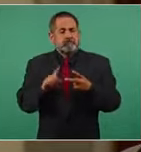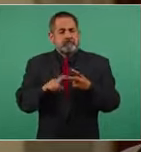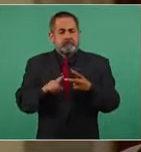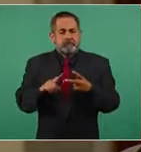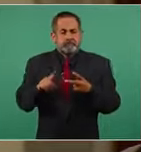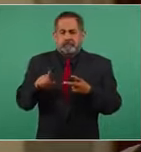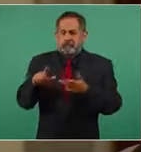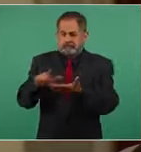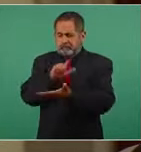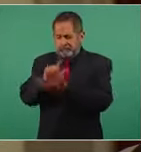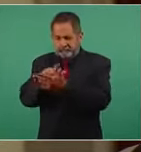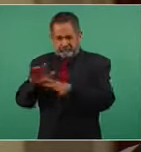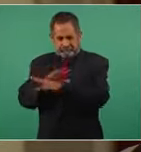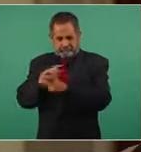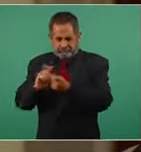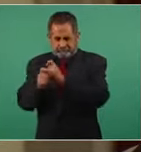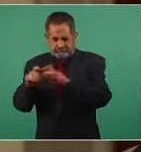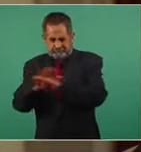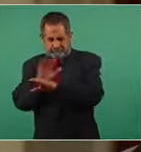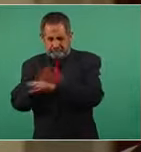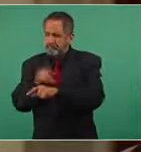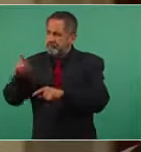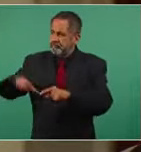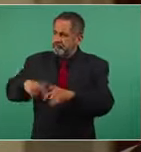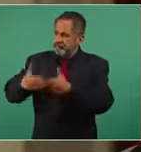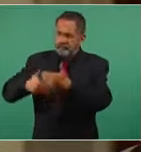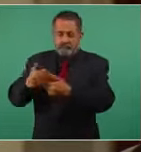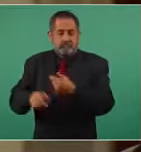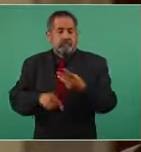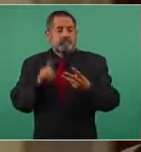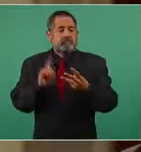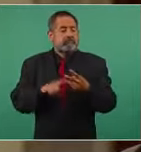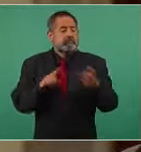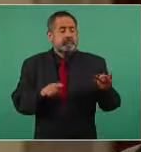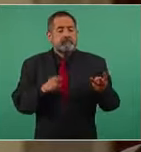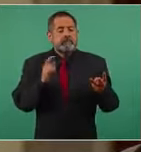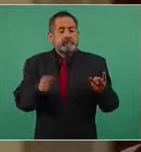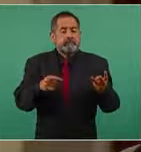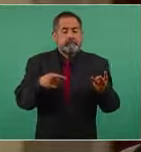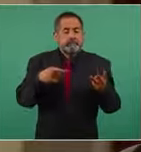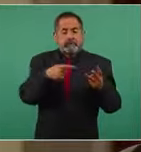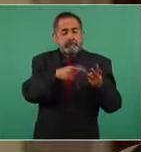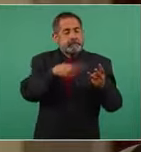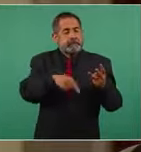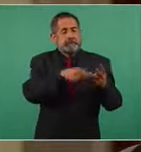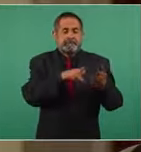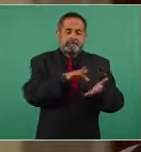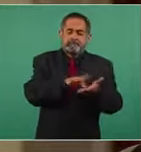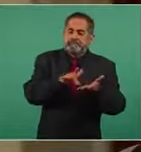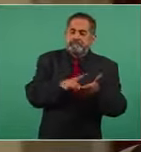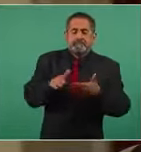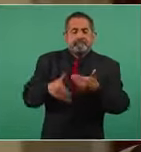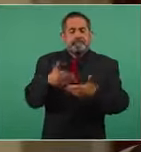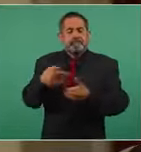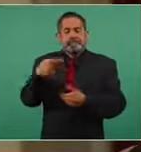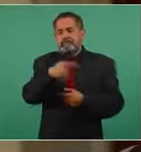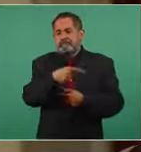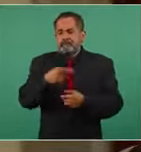las reformas progresistas que impulsa su gobierno la tercera por supuesto es que ellos impulsarían sus propias